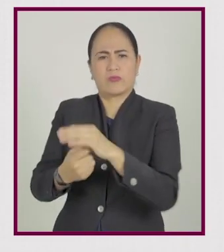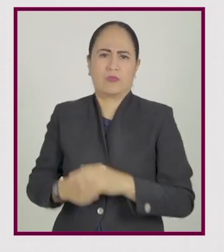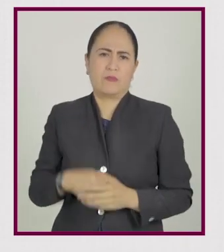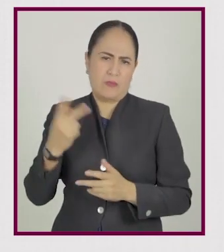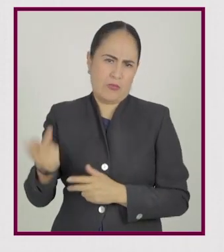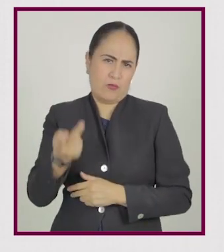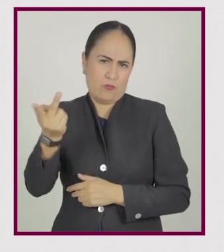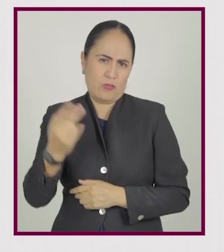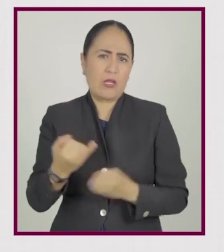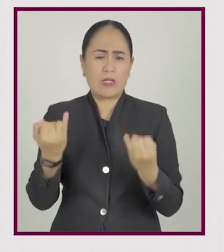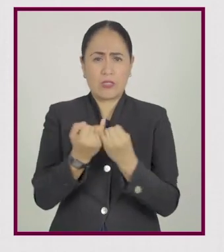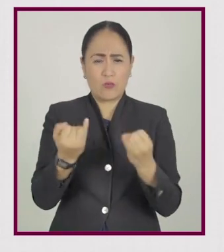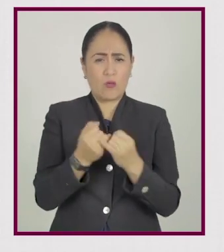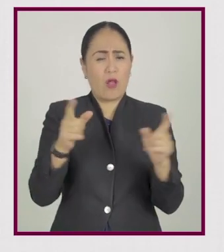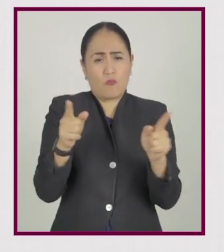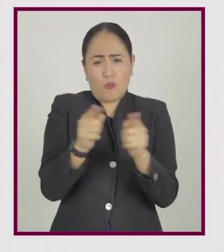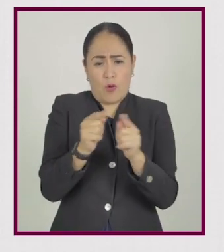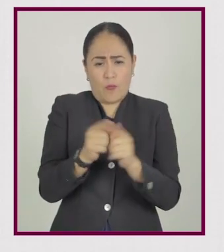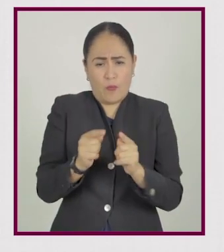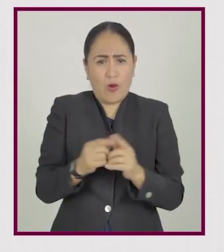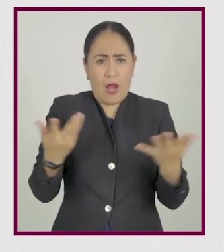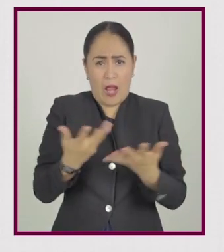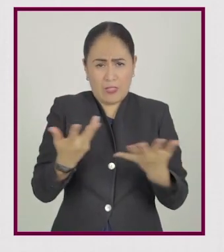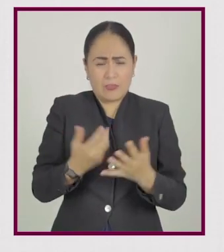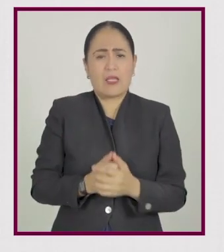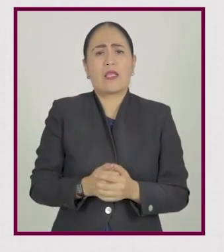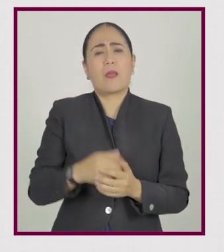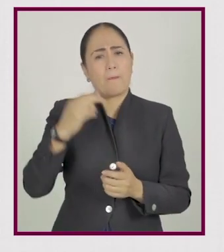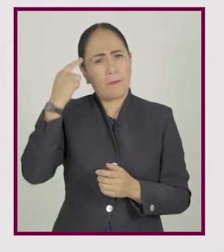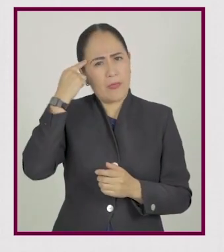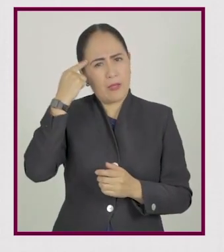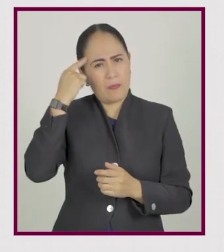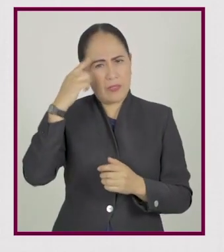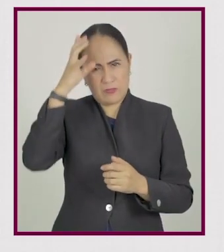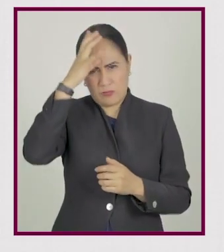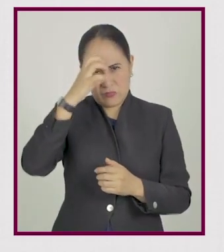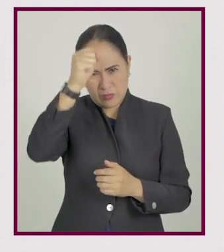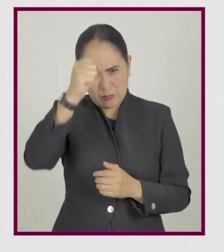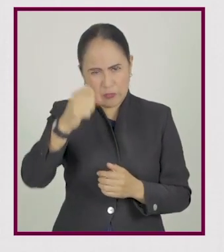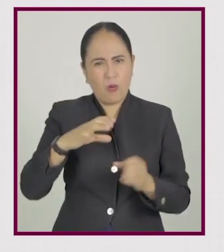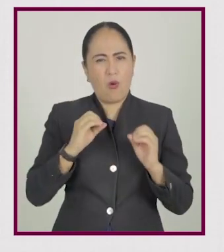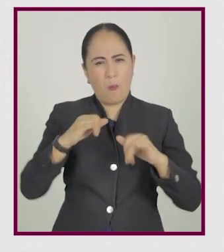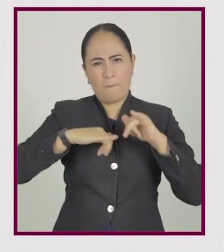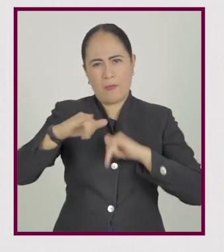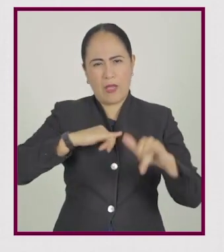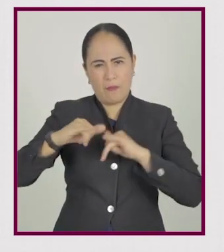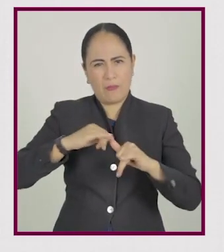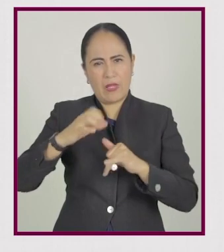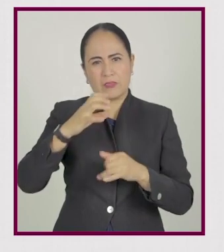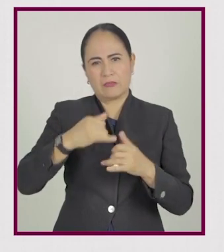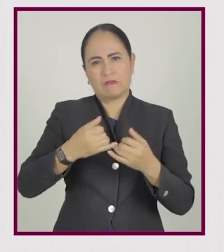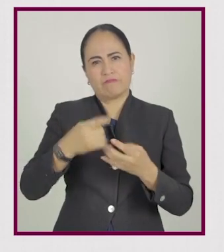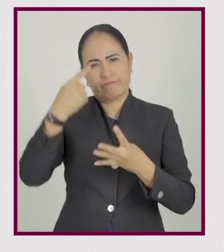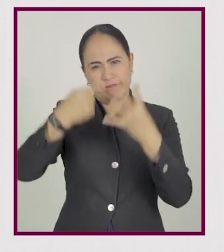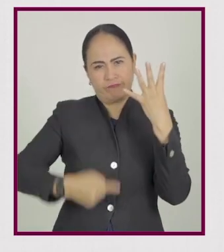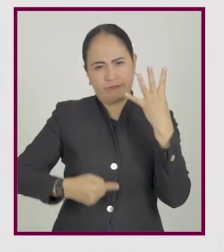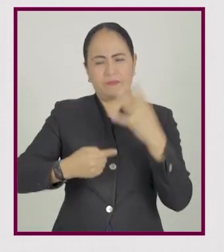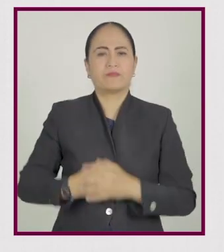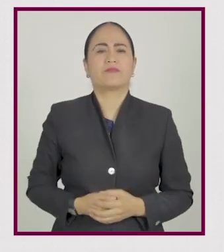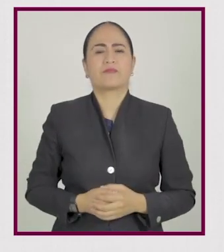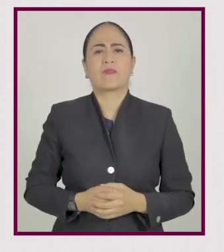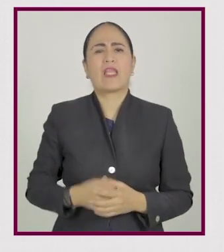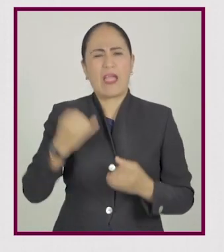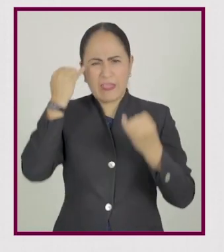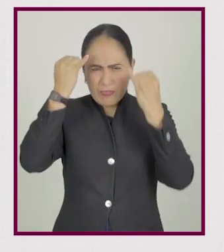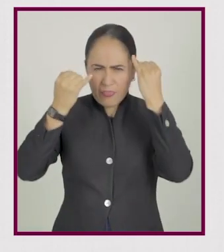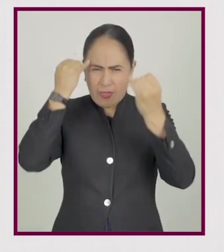También puedes desarrollar resúmenes, mapas conceptuales, mapas mentales o lluvia de ideas que te ayuden a abstraer la